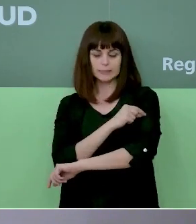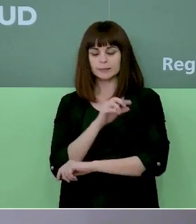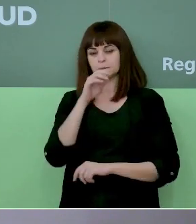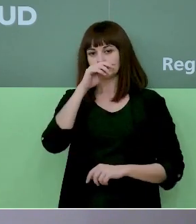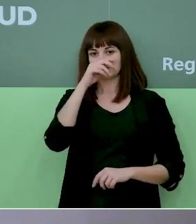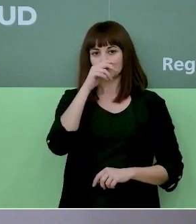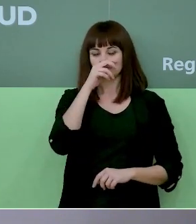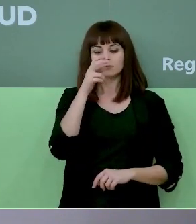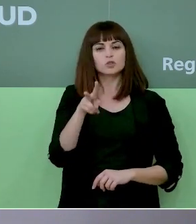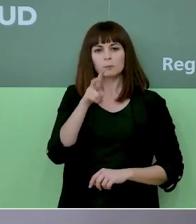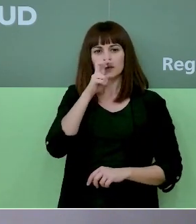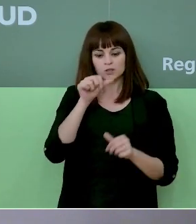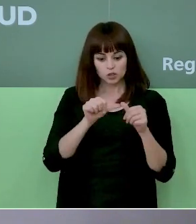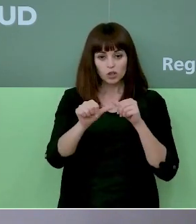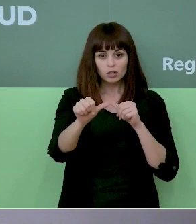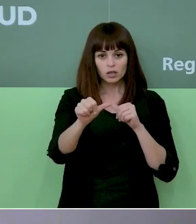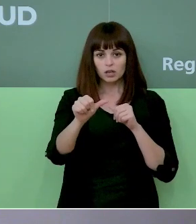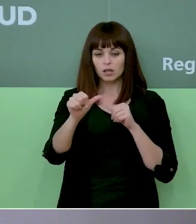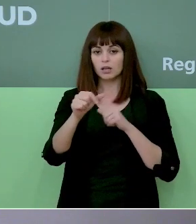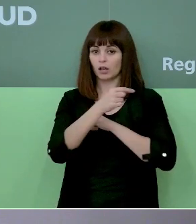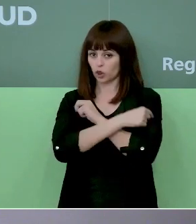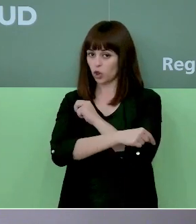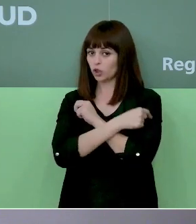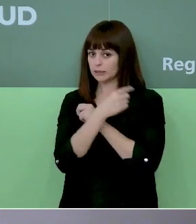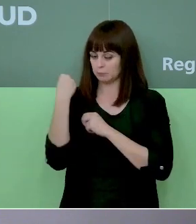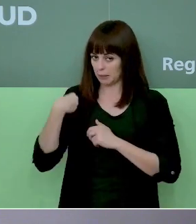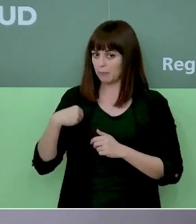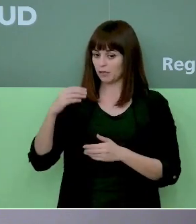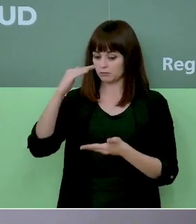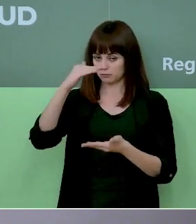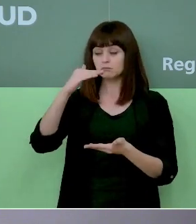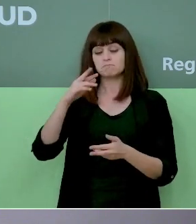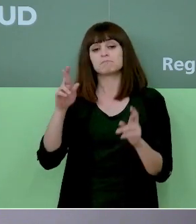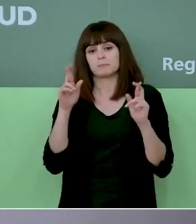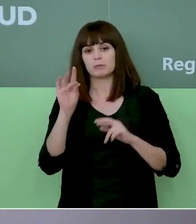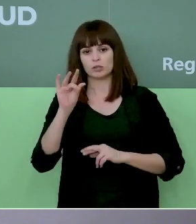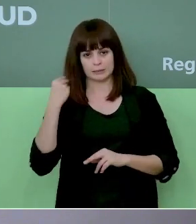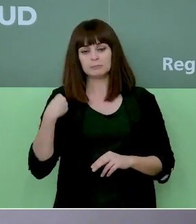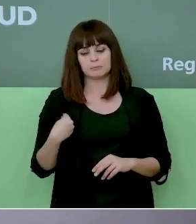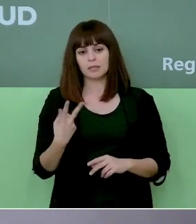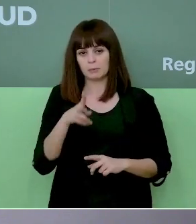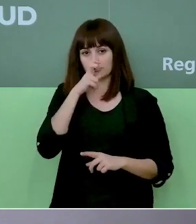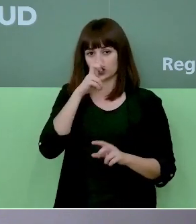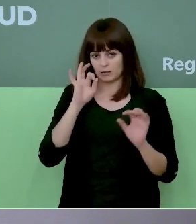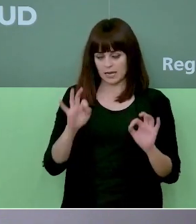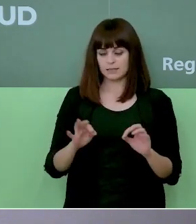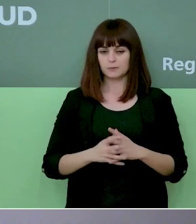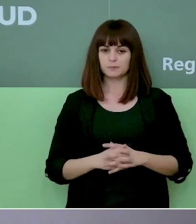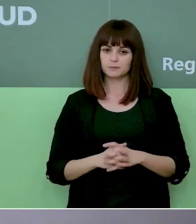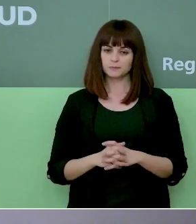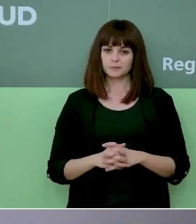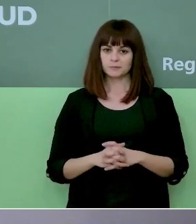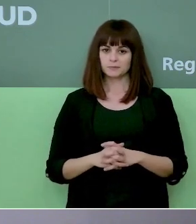prevé que lleguen la misma cantidad de dosis en las siguientes semanas esperemos que sí efectivamente esas son las previsiones el